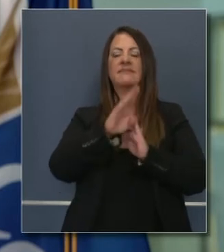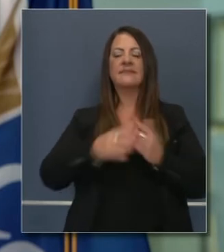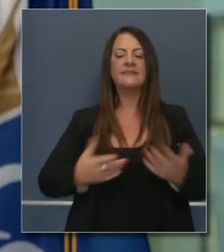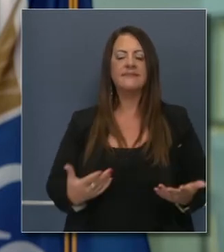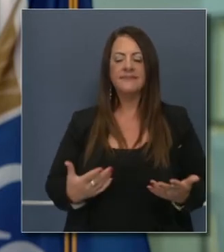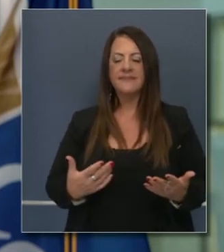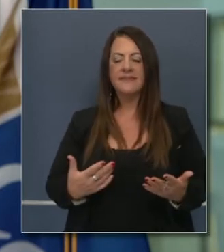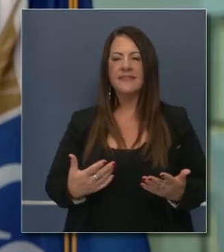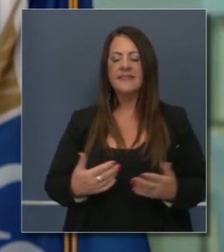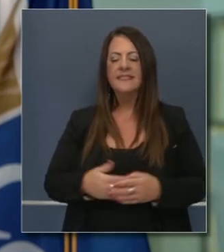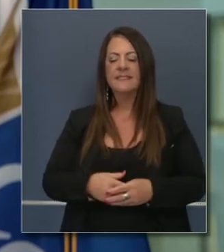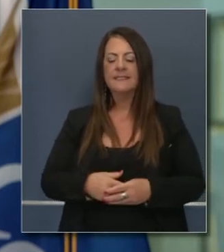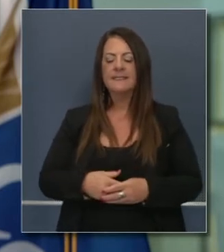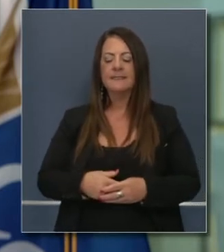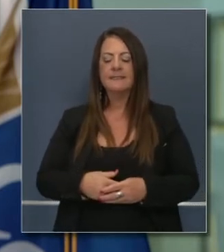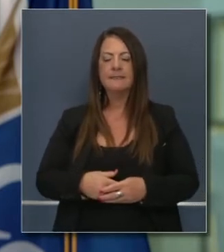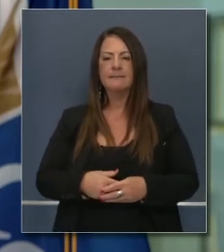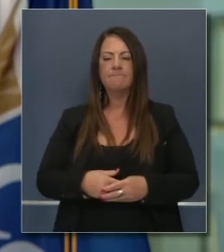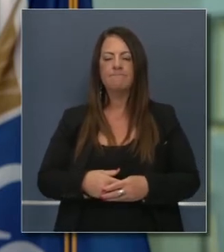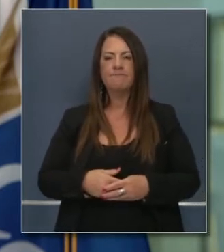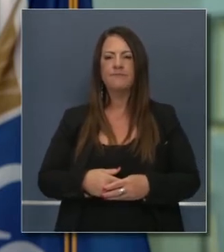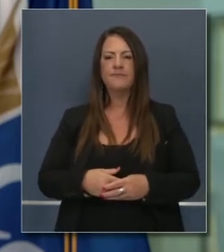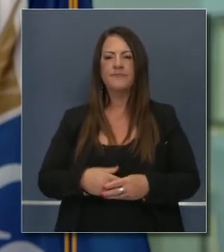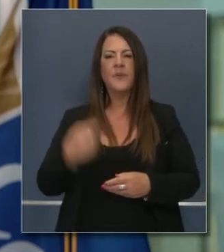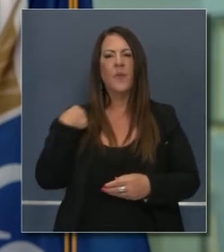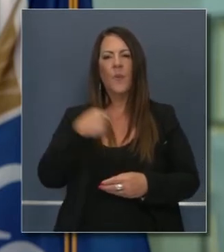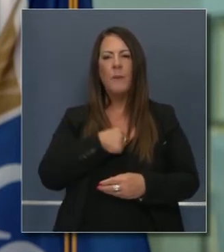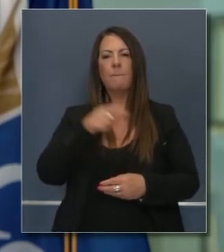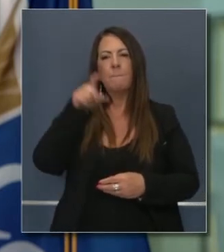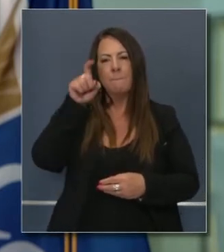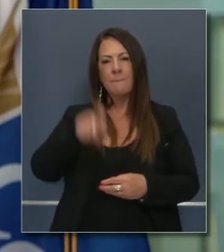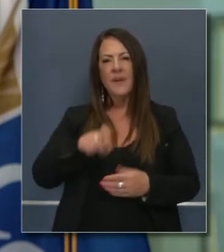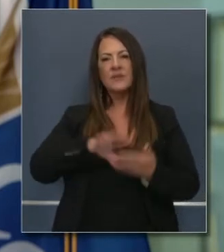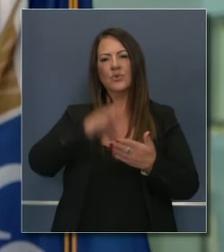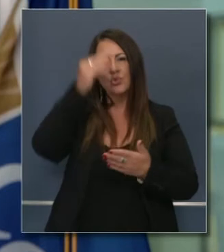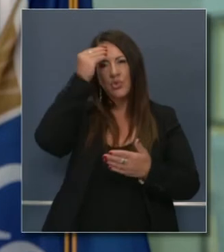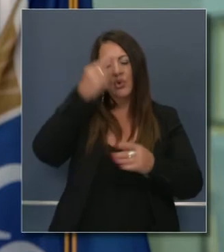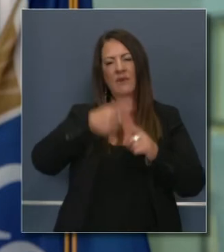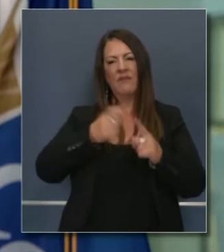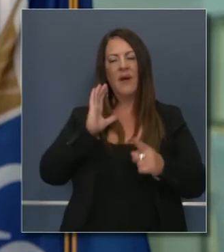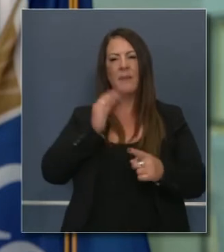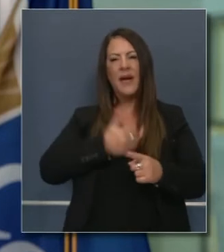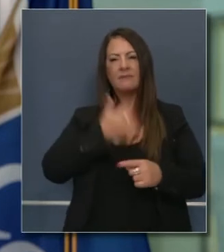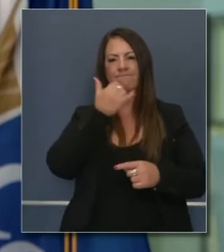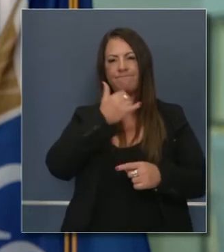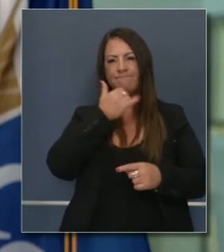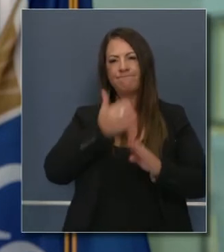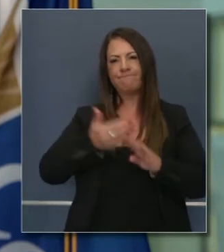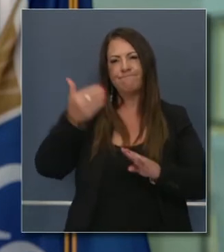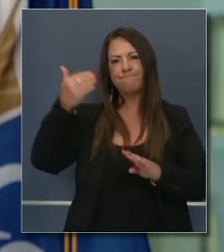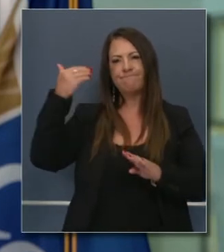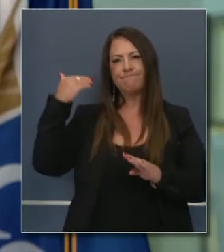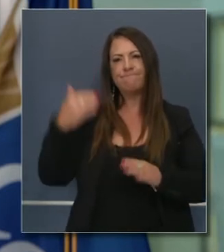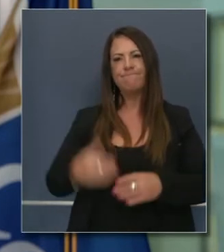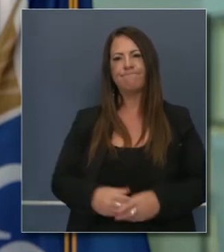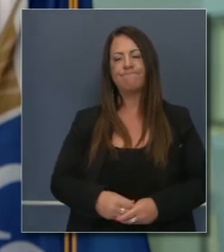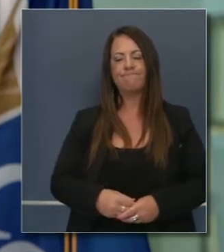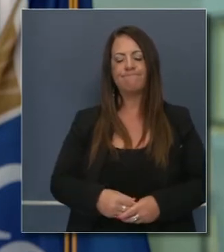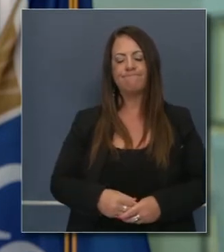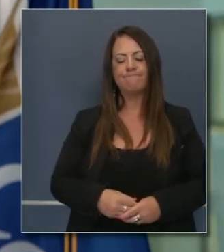modificaciones a la forma de nuestra vida. Y absolutamente debemos aprender de ese ejemplo. Debemos